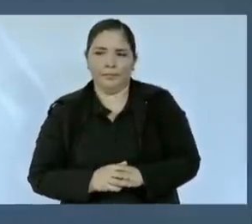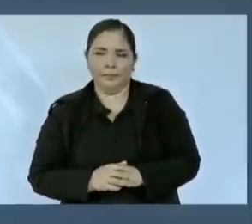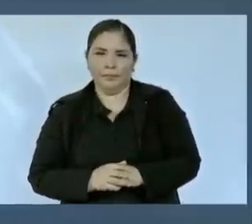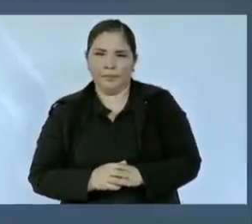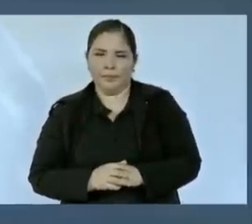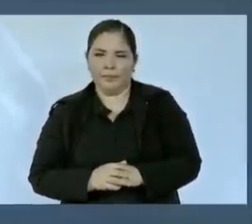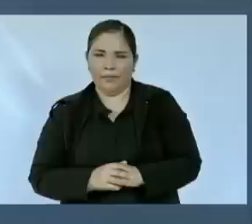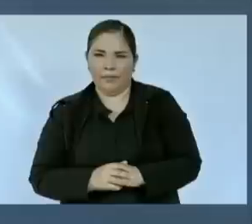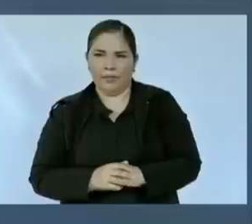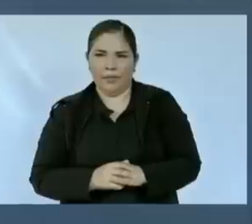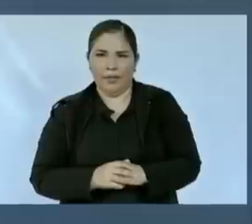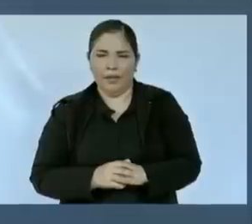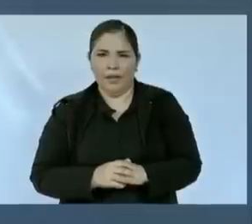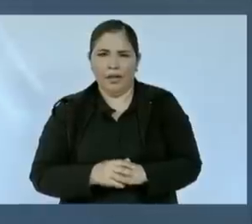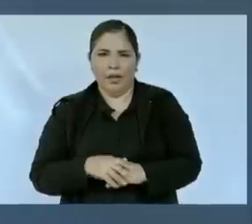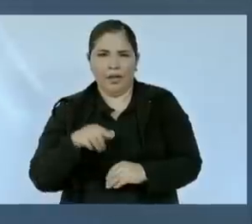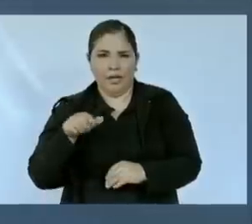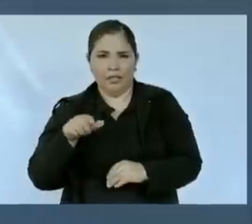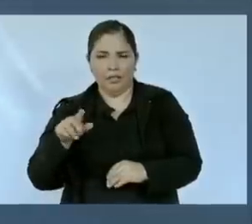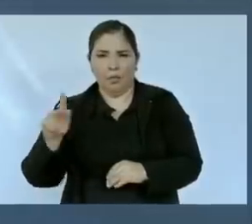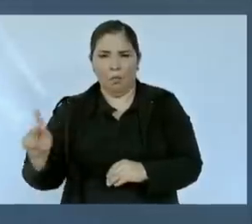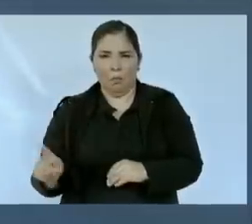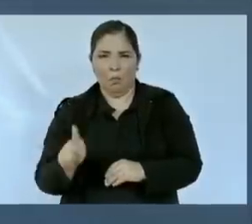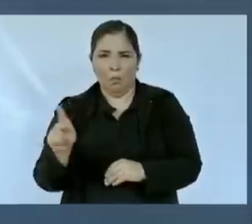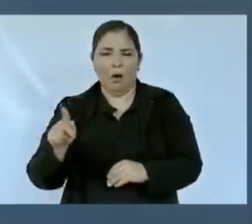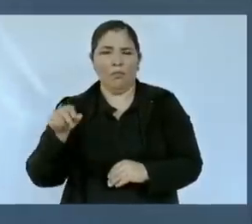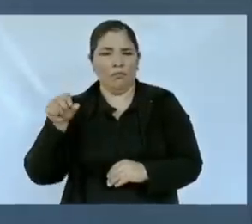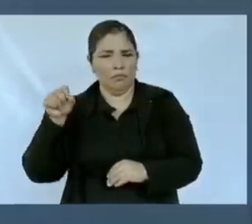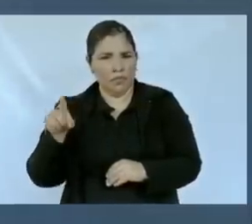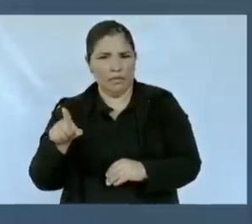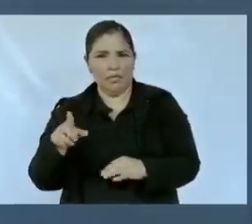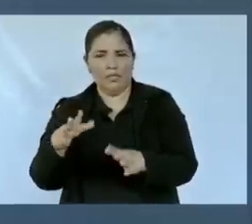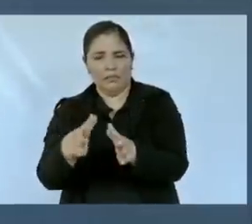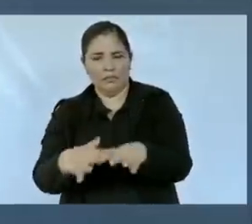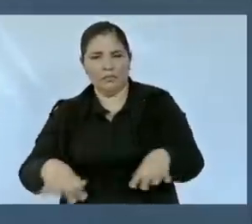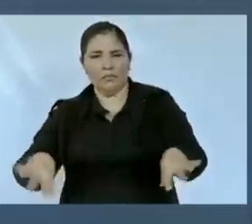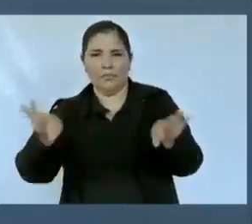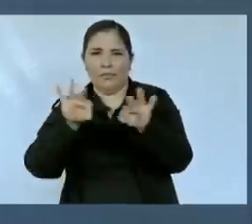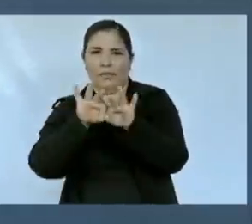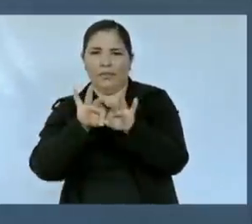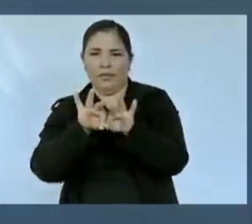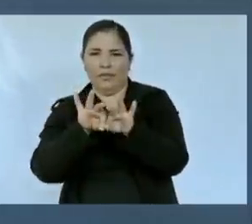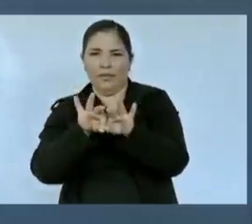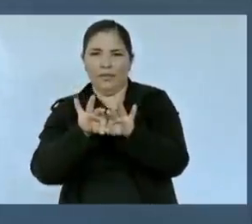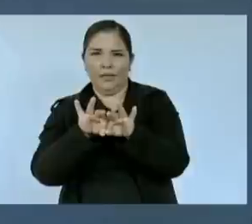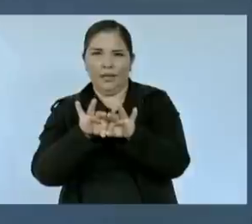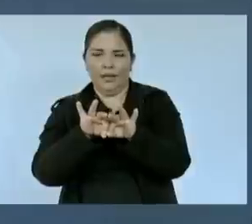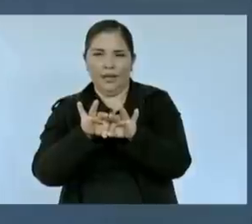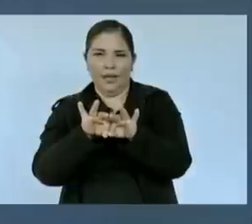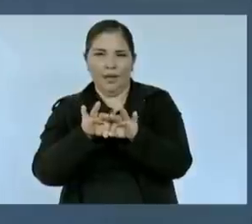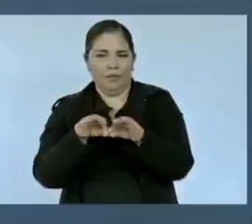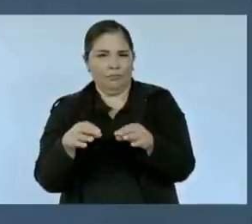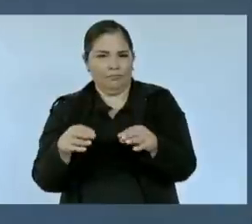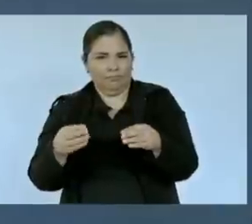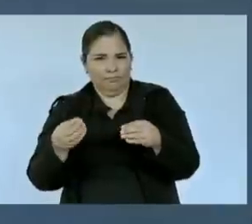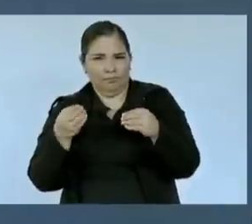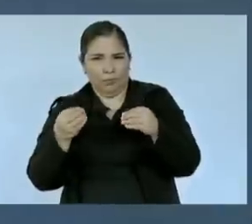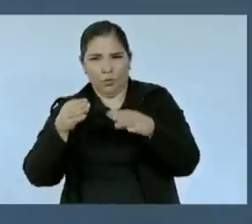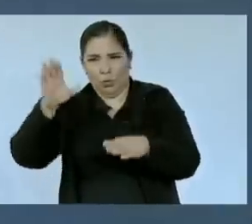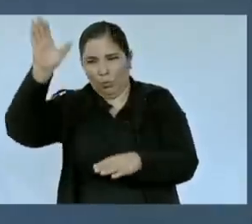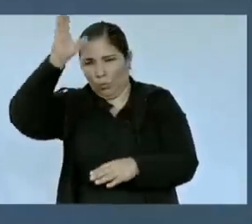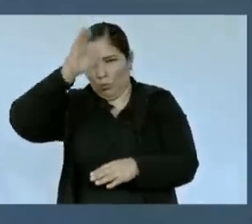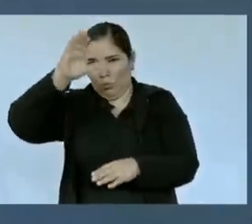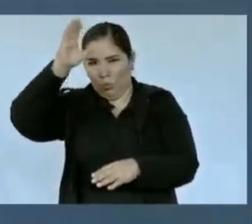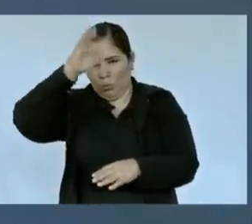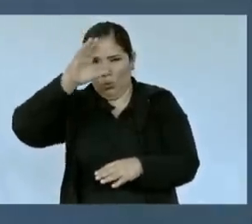Y es un pueblo también y eso es muy importante con mucha cultura y